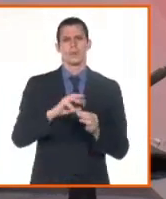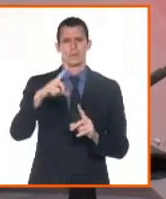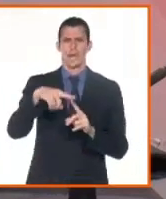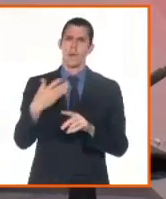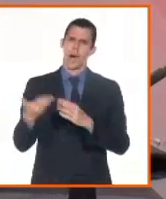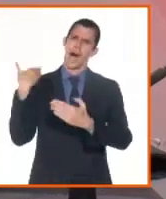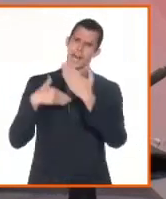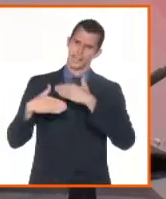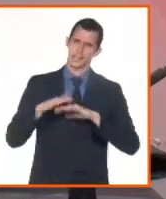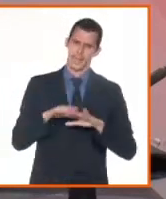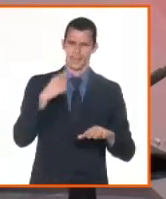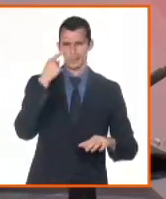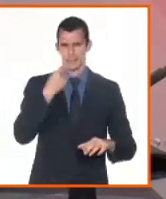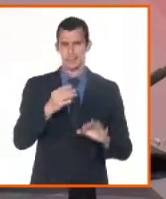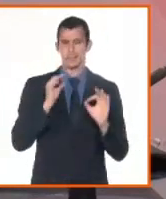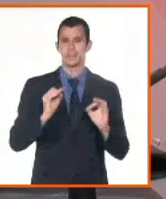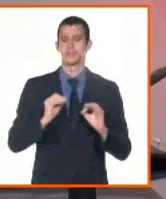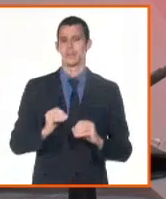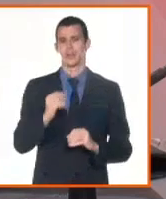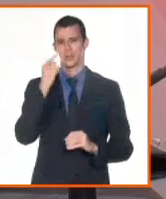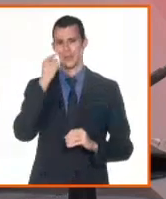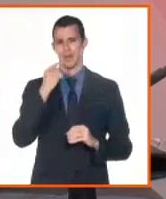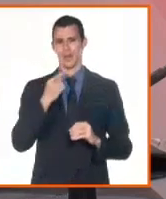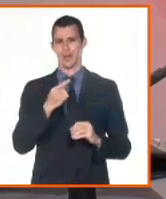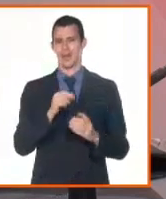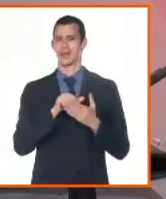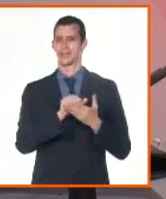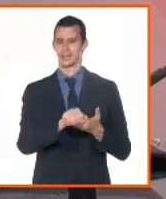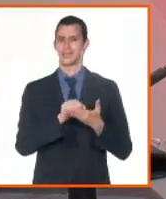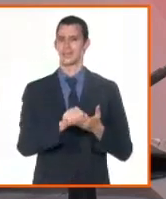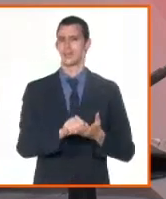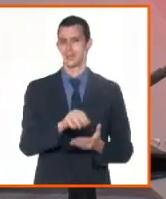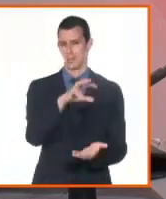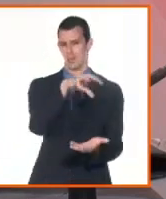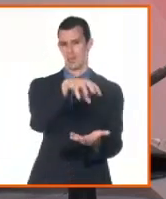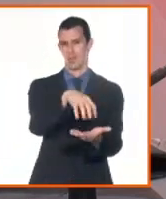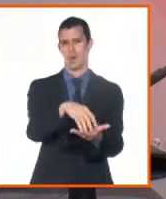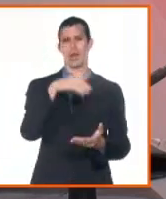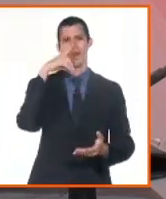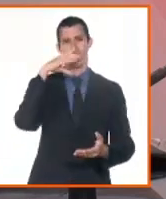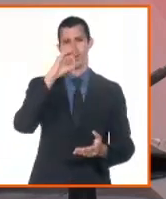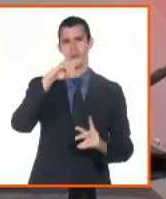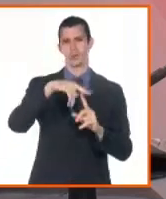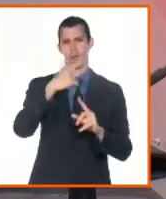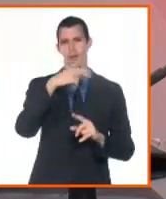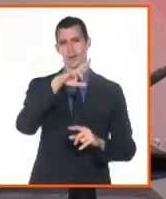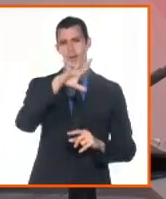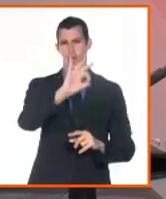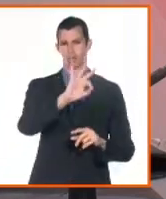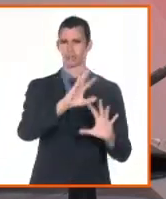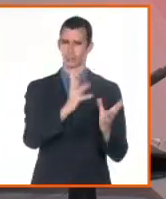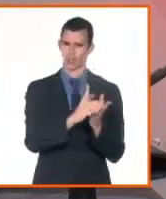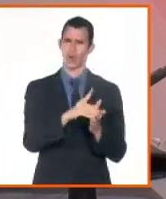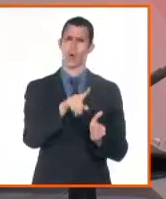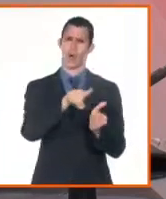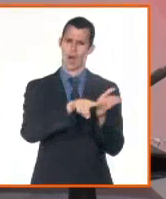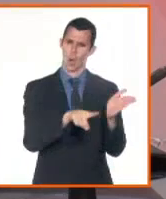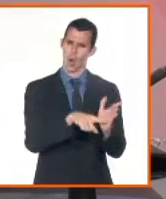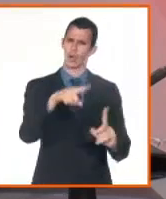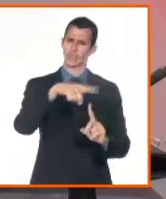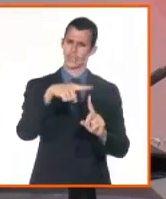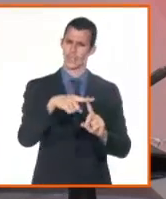eficacia en la prestación de los servicios en las notarías y en los registros en nuestro país pasa necesariamente